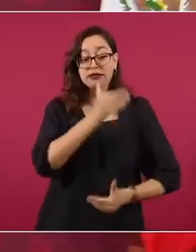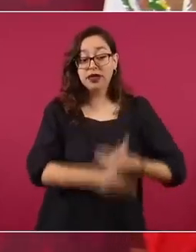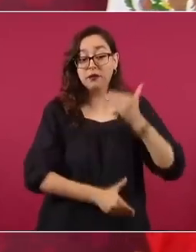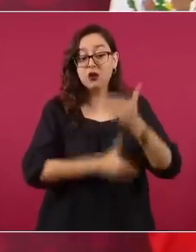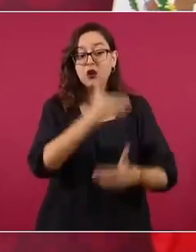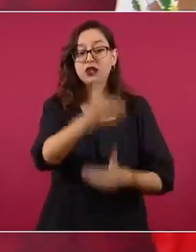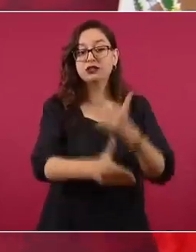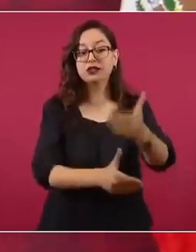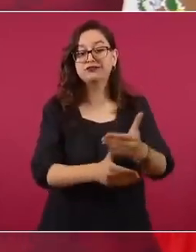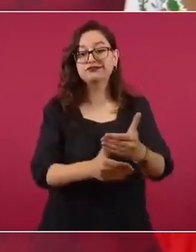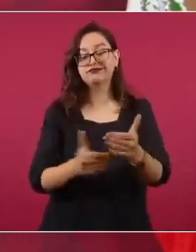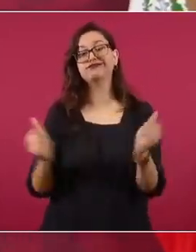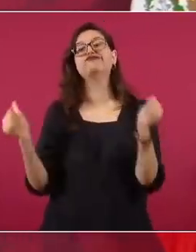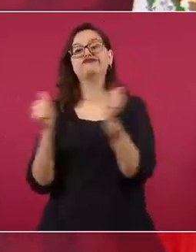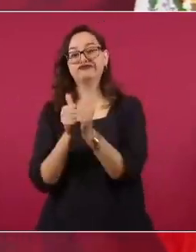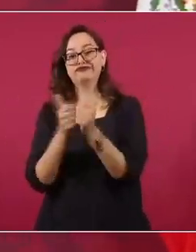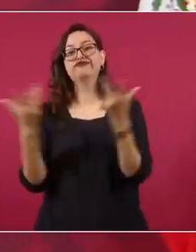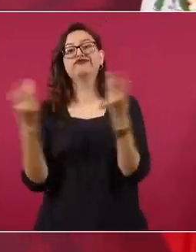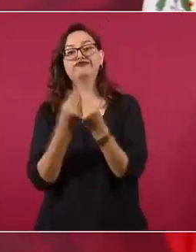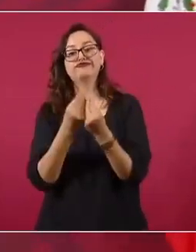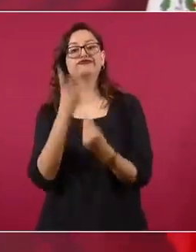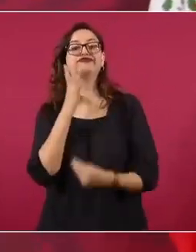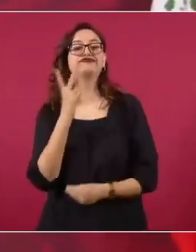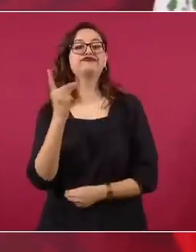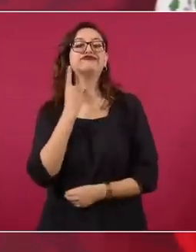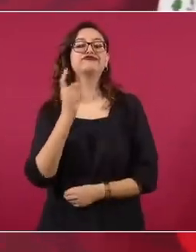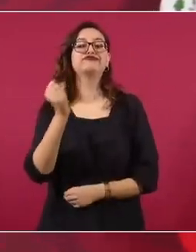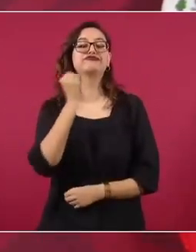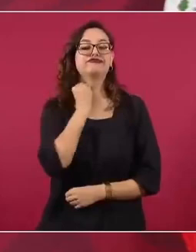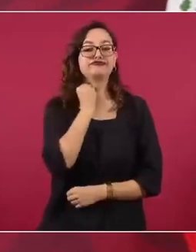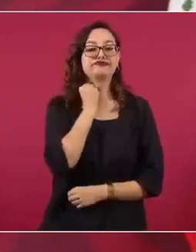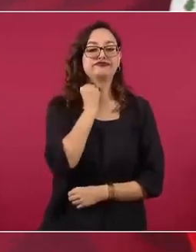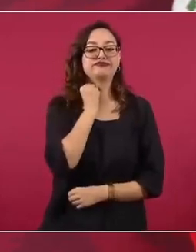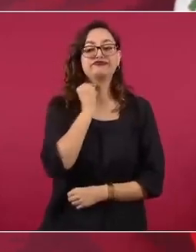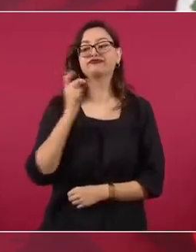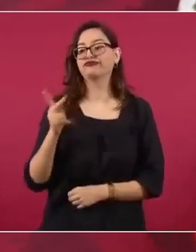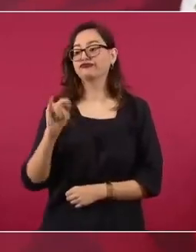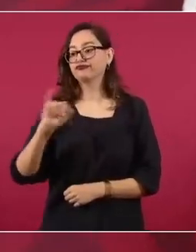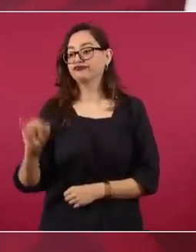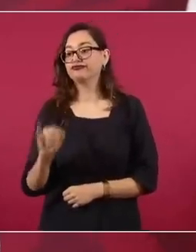y también del Poder Judicial. si no es así